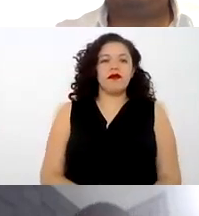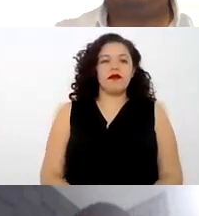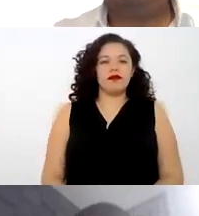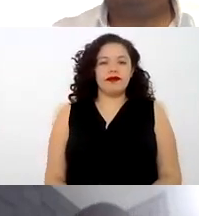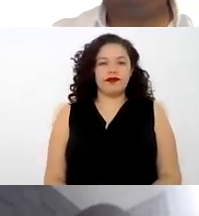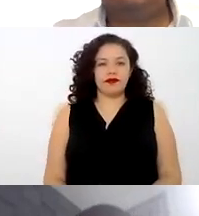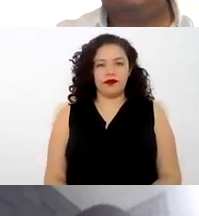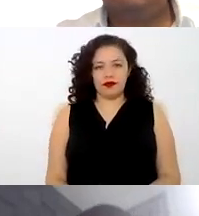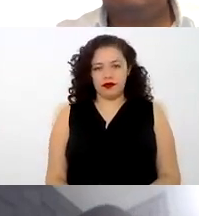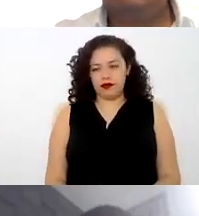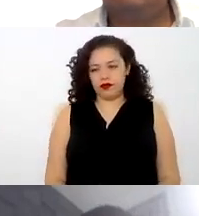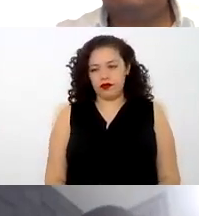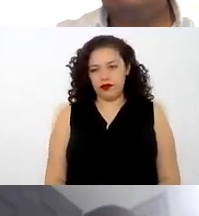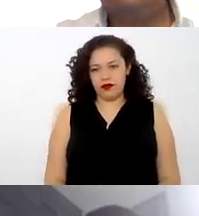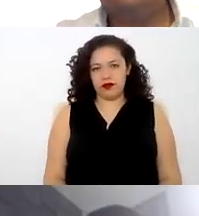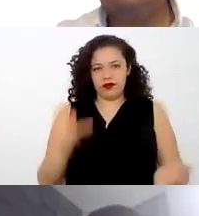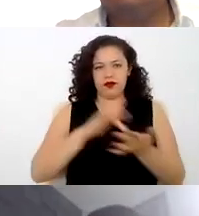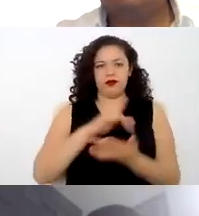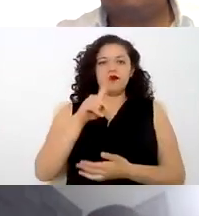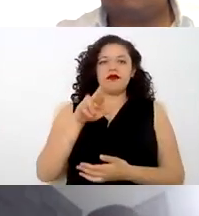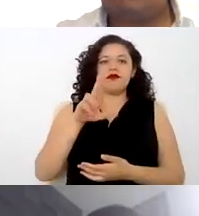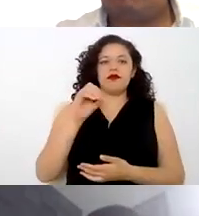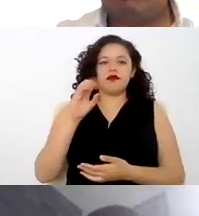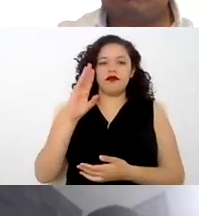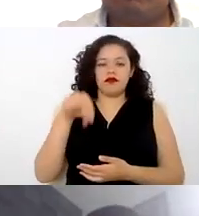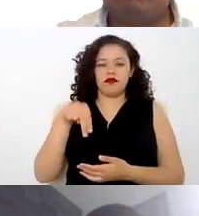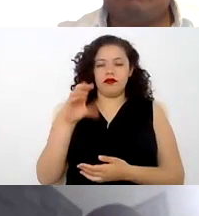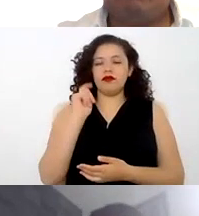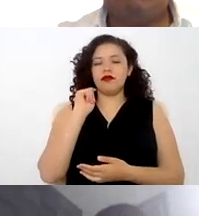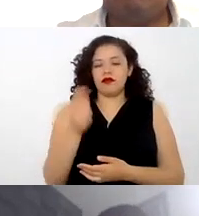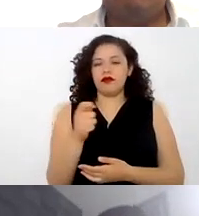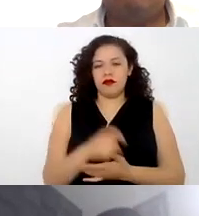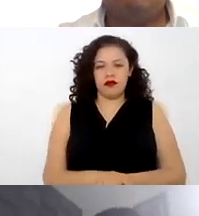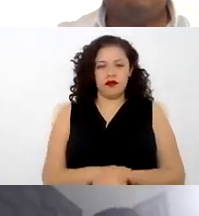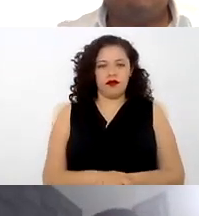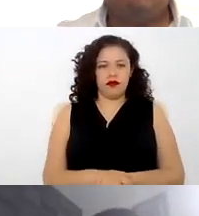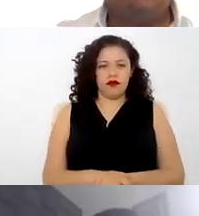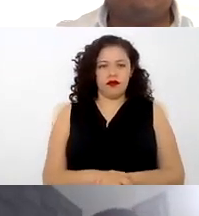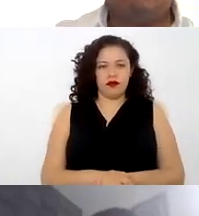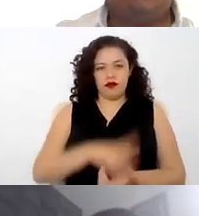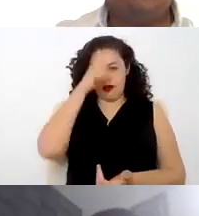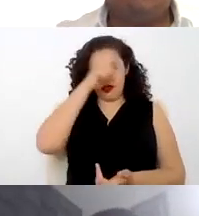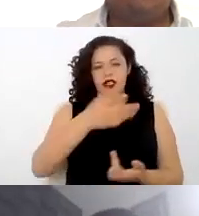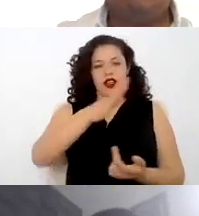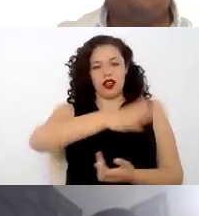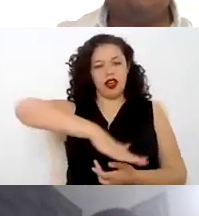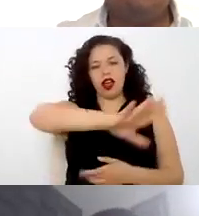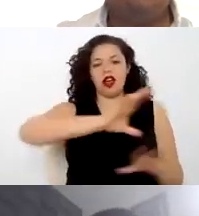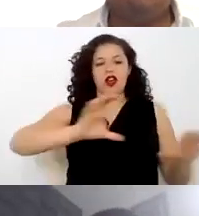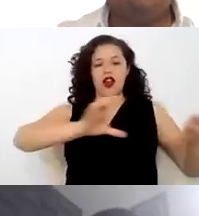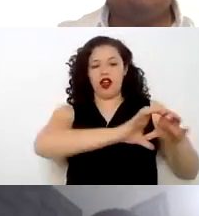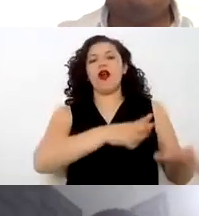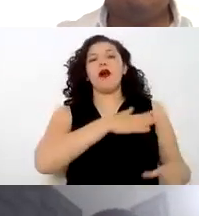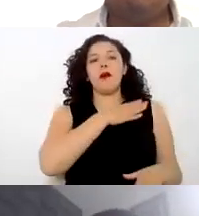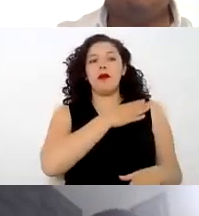Gracias. ¿Qué es Pro Bono? Pro Bono significa por el bien público o el bien común. Y